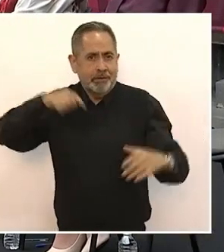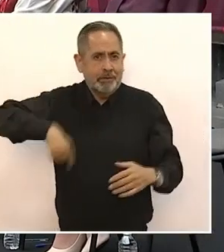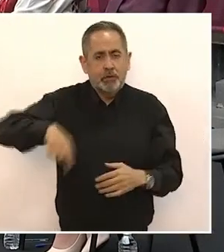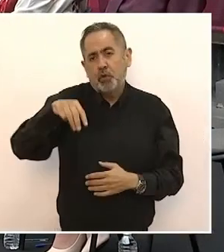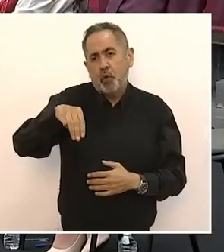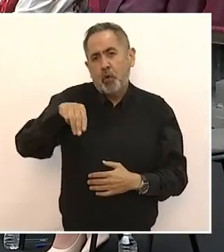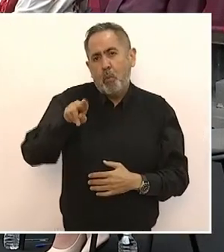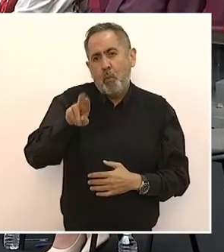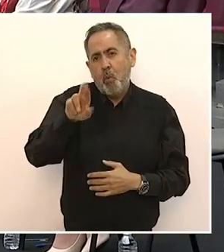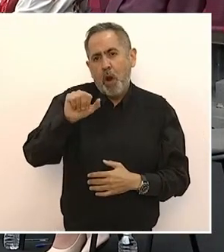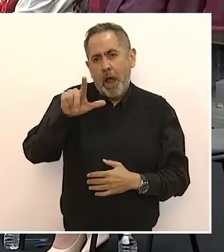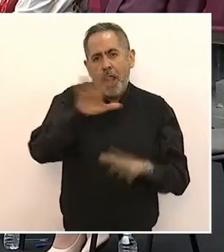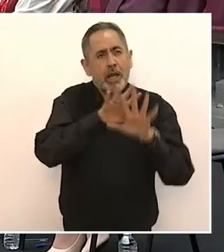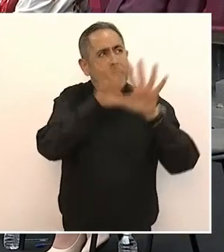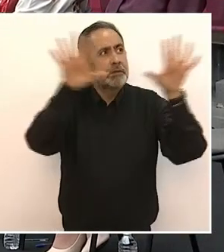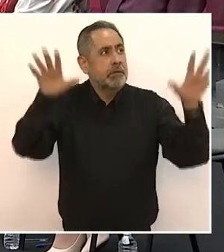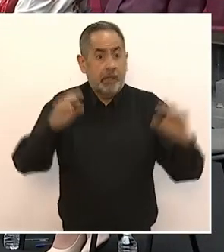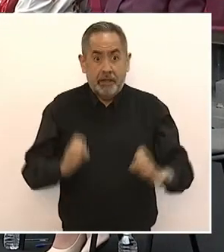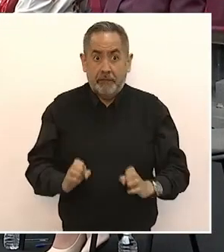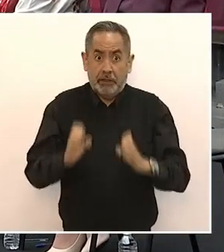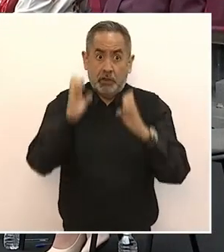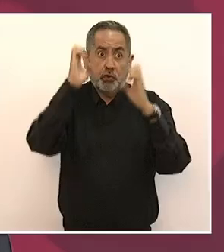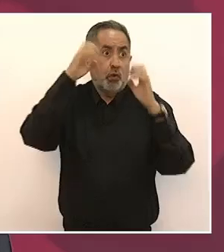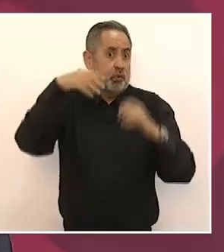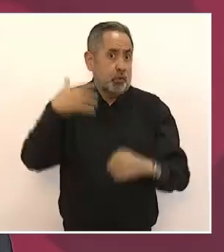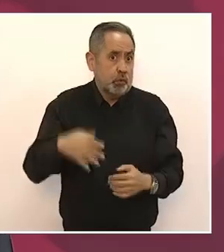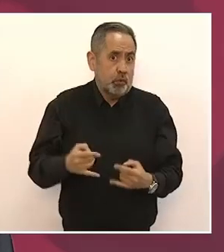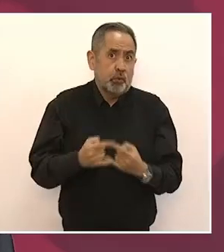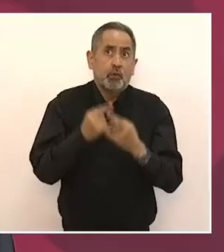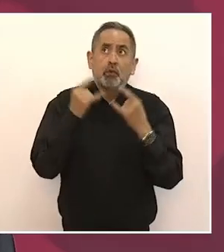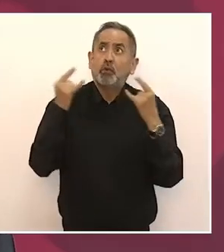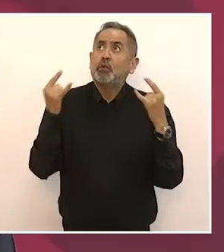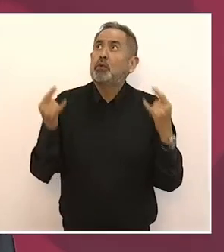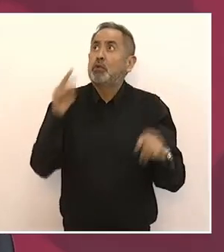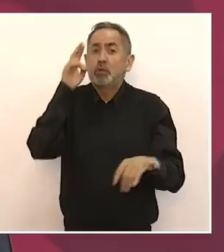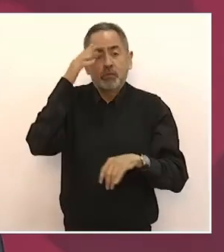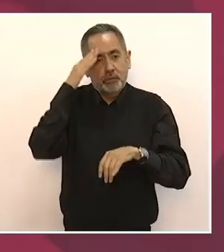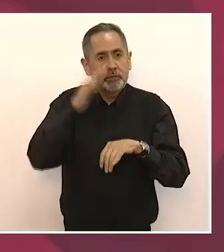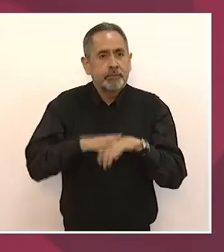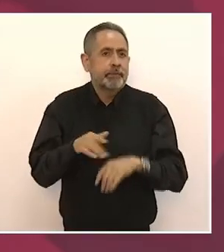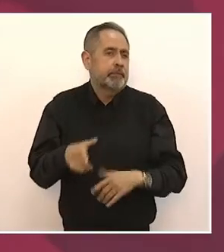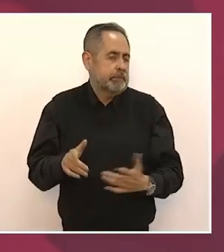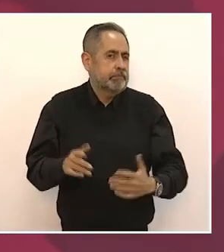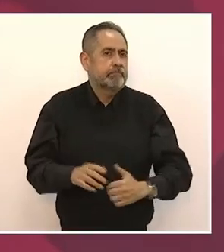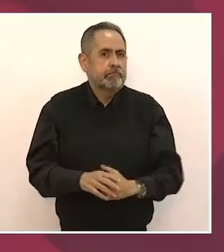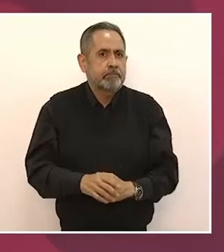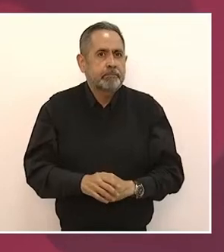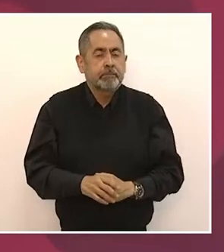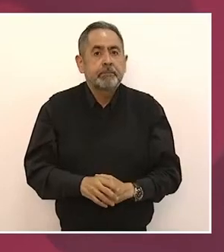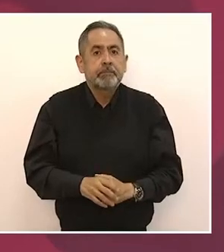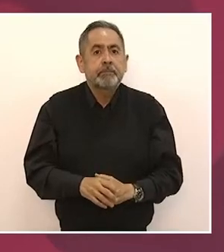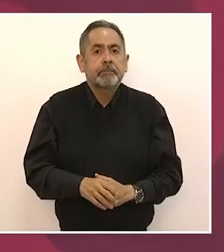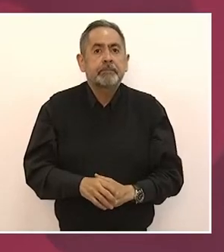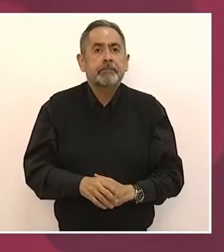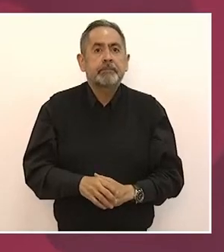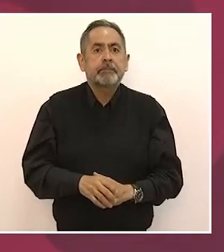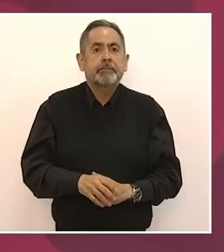edificio histórico, que está dedicado a